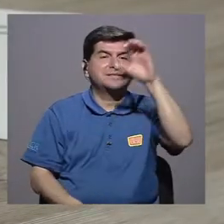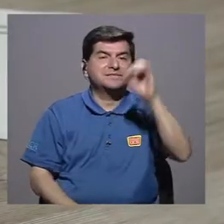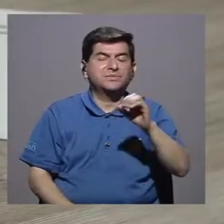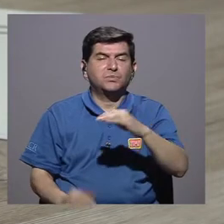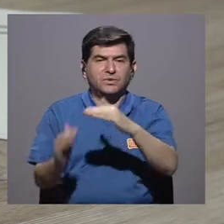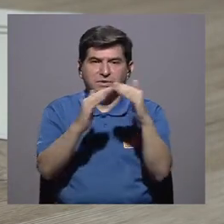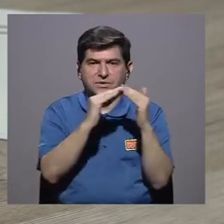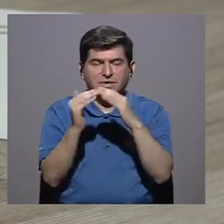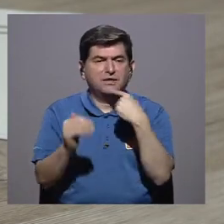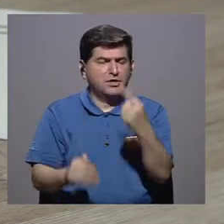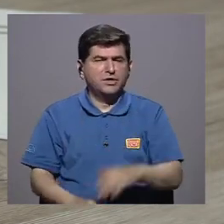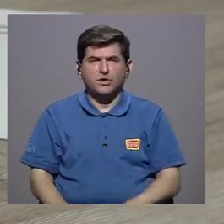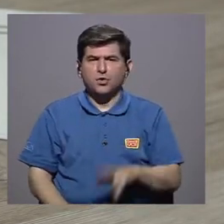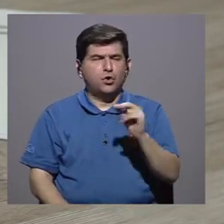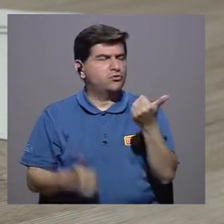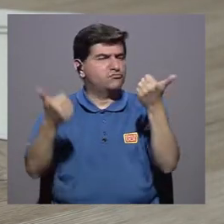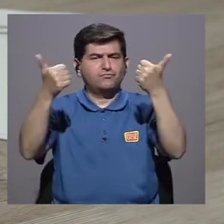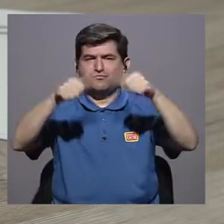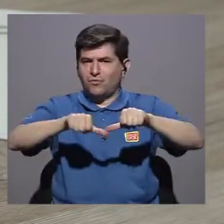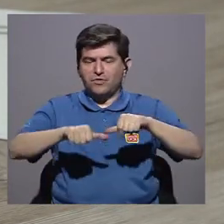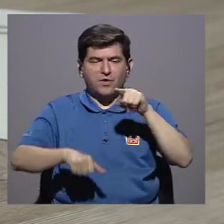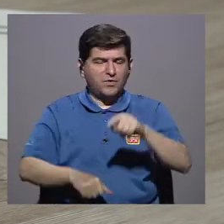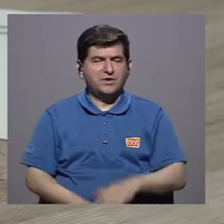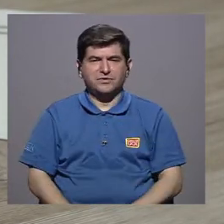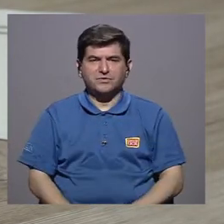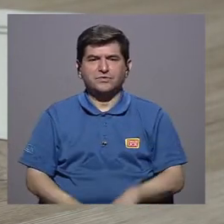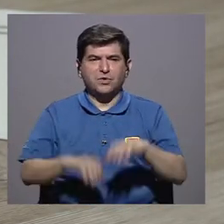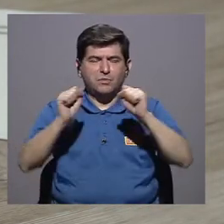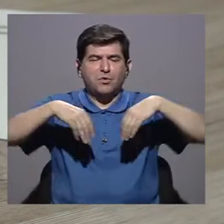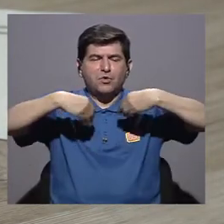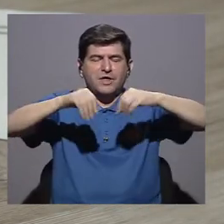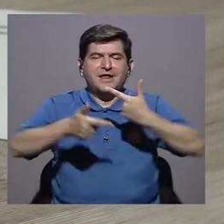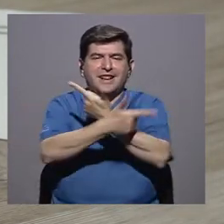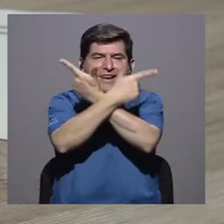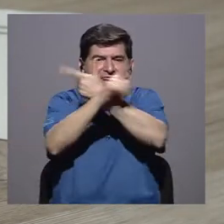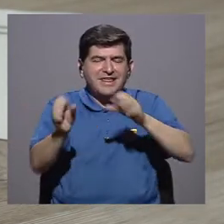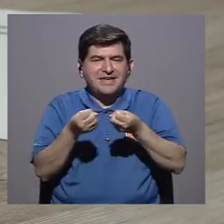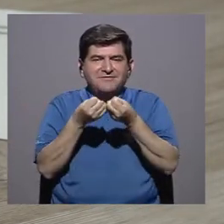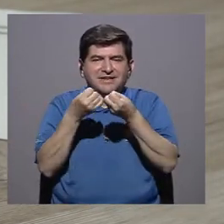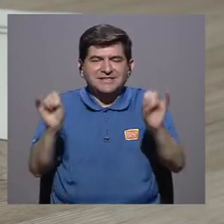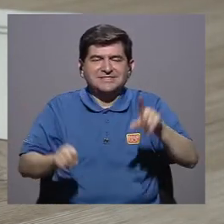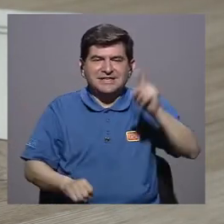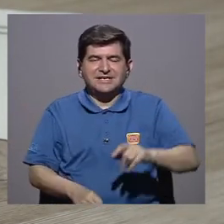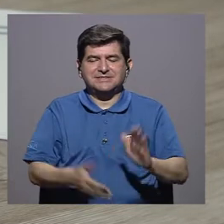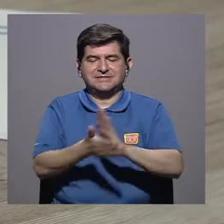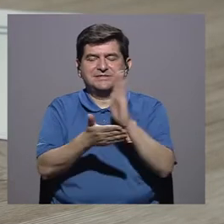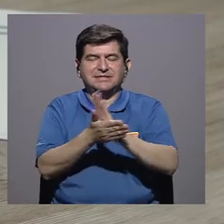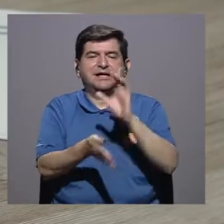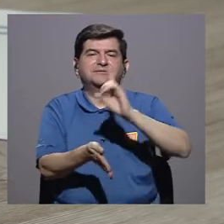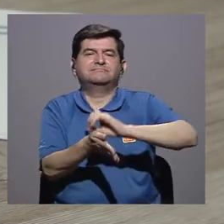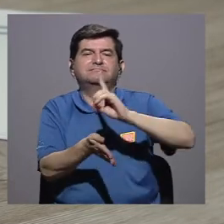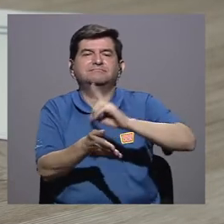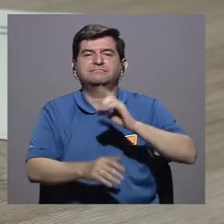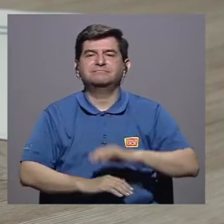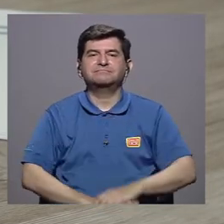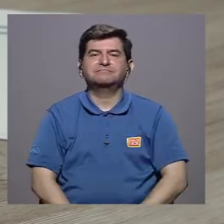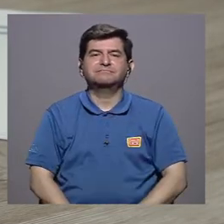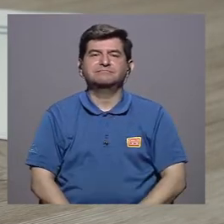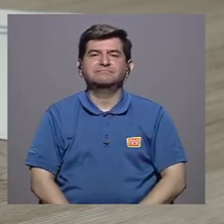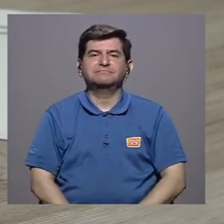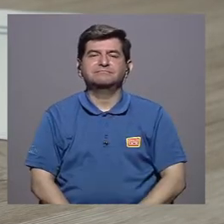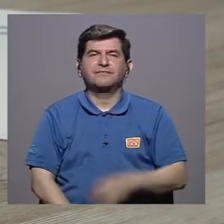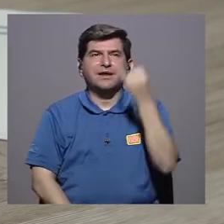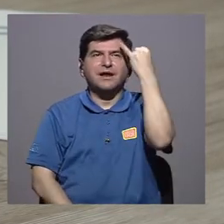población dijo que no estaba de acuerdo con que esta estuviera de venta libre sin necesidad de una receta médica. Las